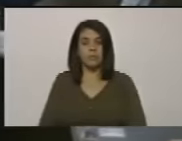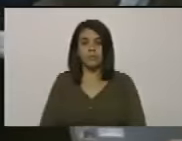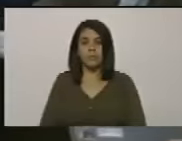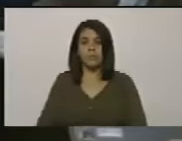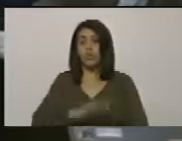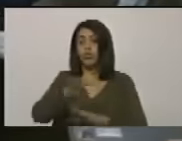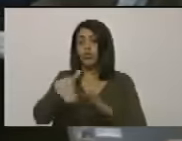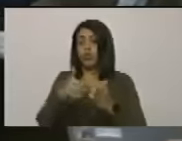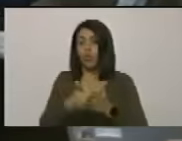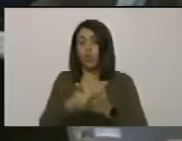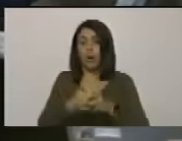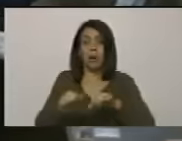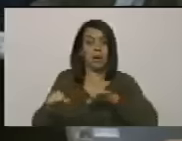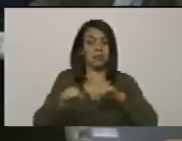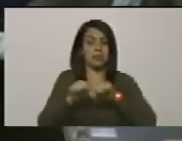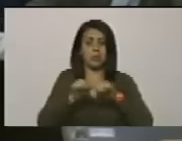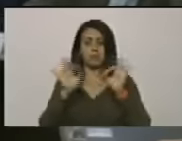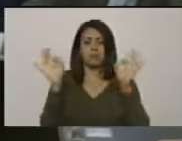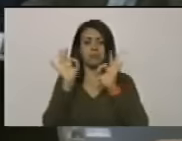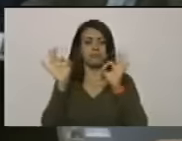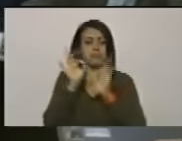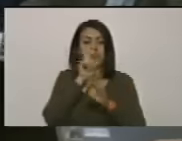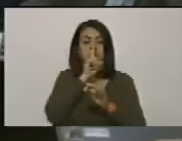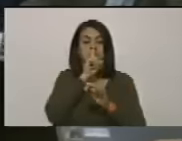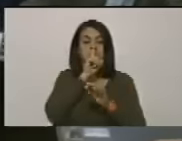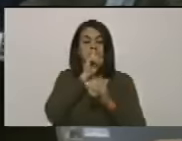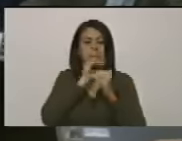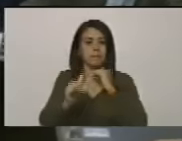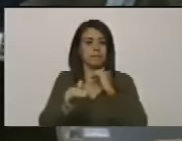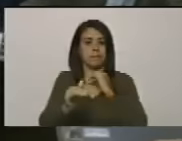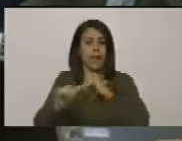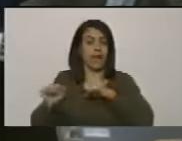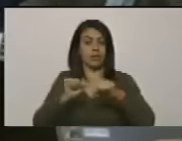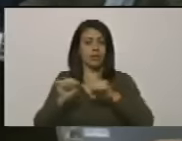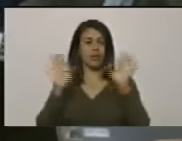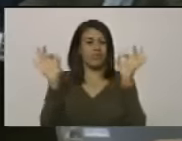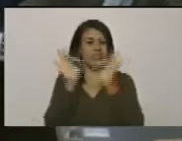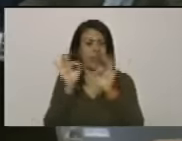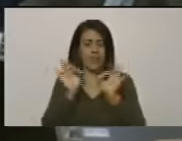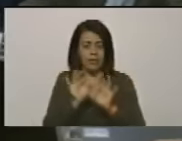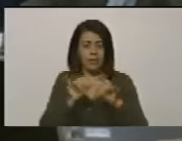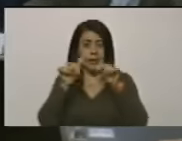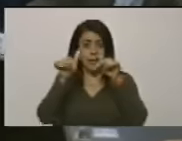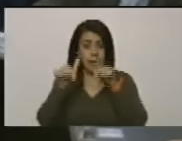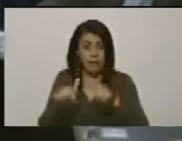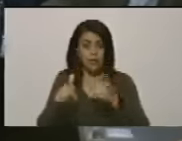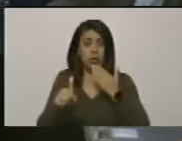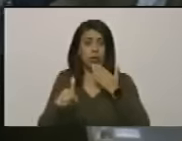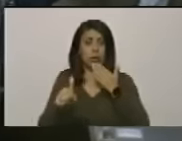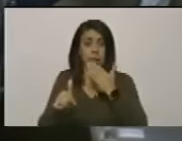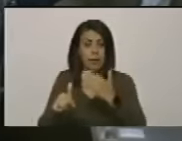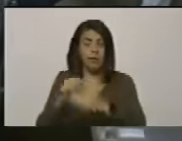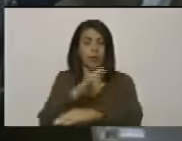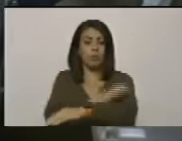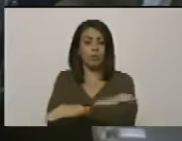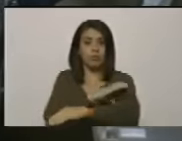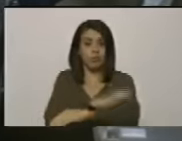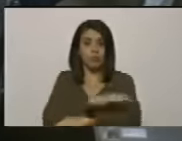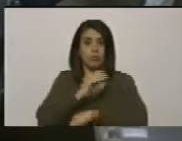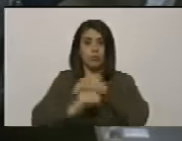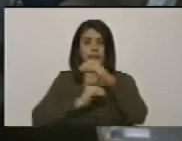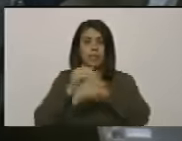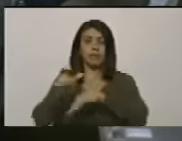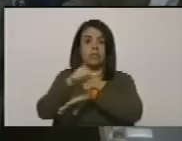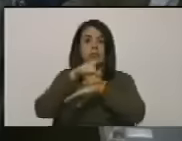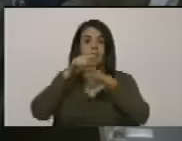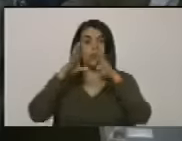y no actúa no actúa y ese es el reclamo que esta oposición le hace al